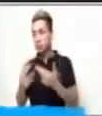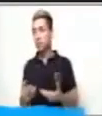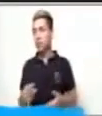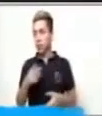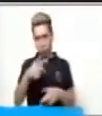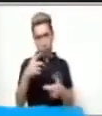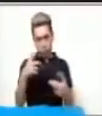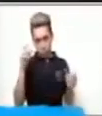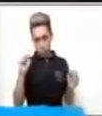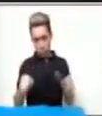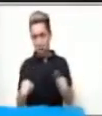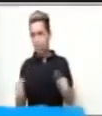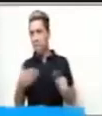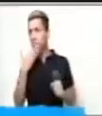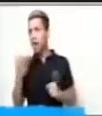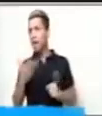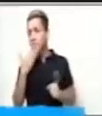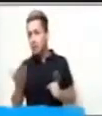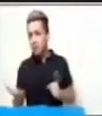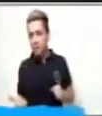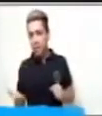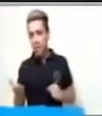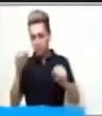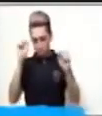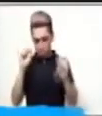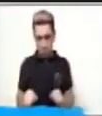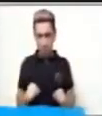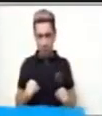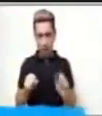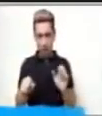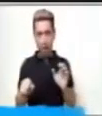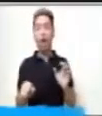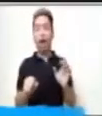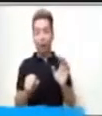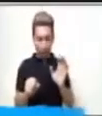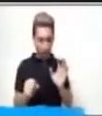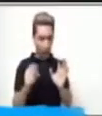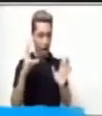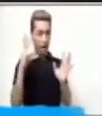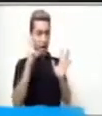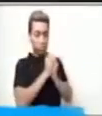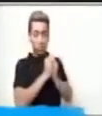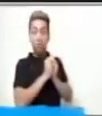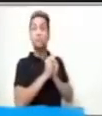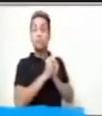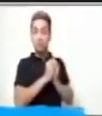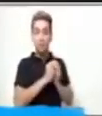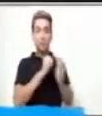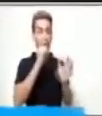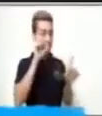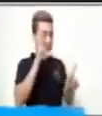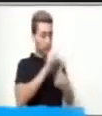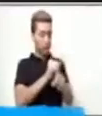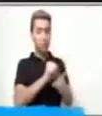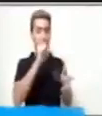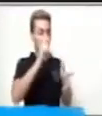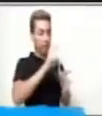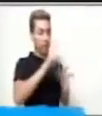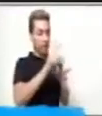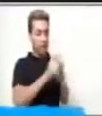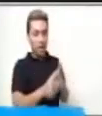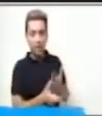de forma fácil porque puedes identificar las características de una figura,